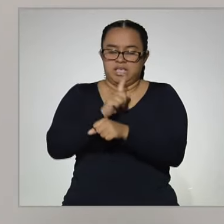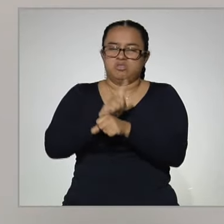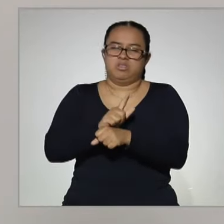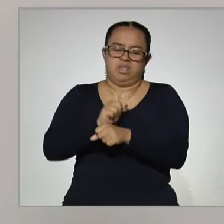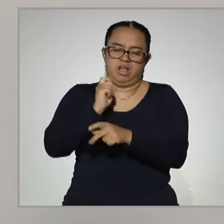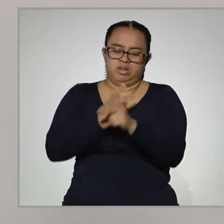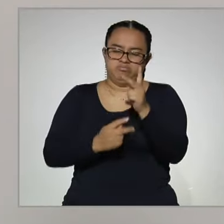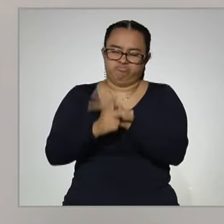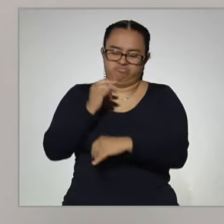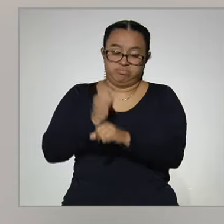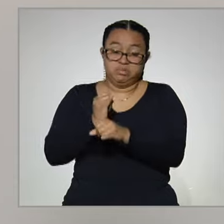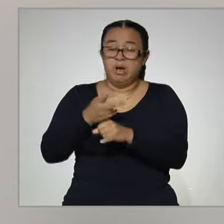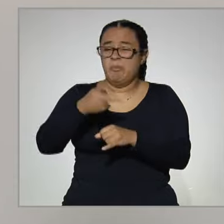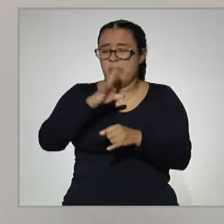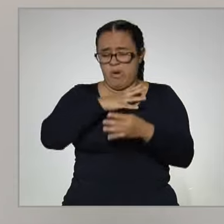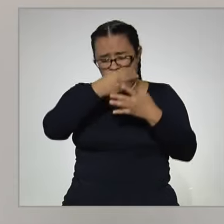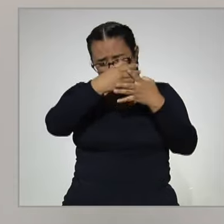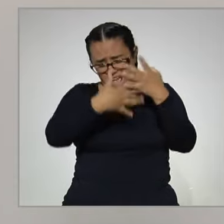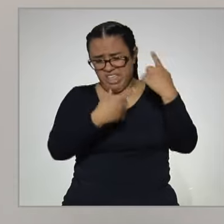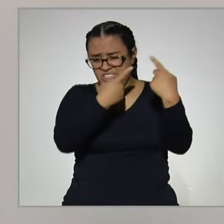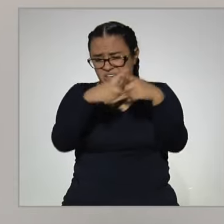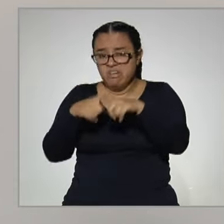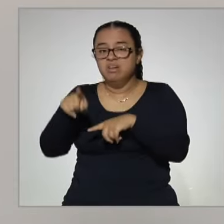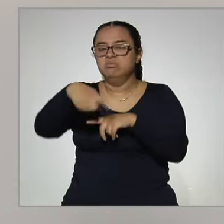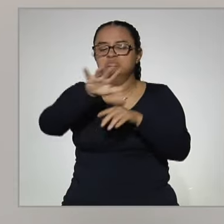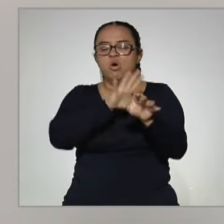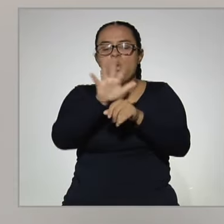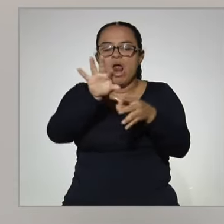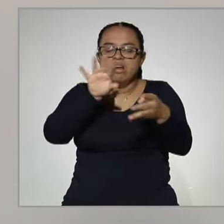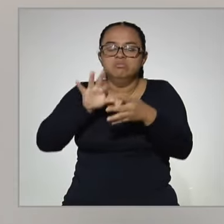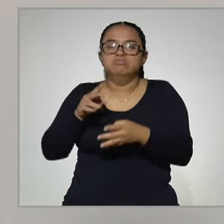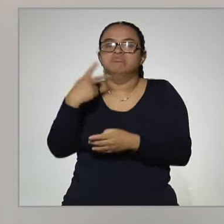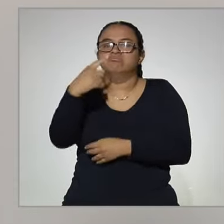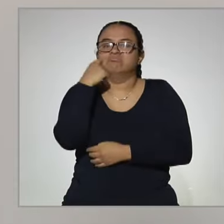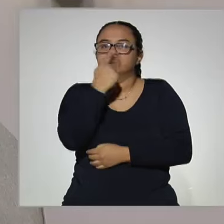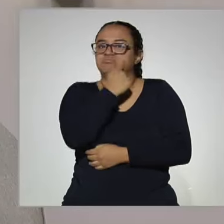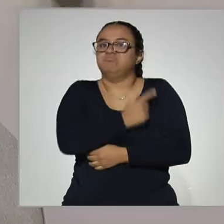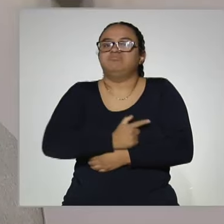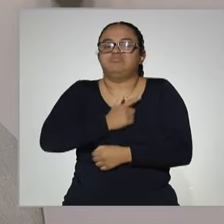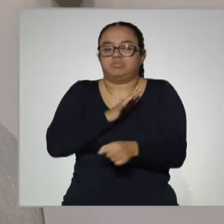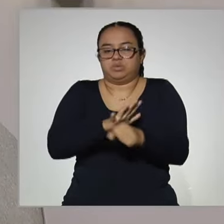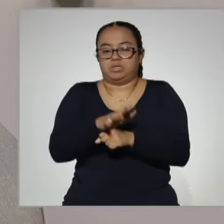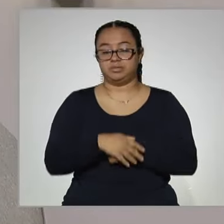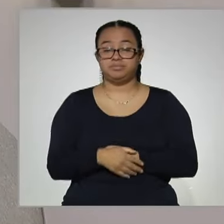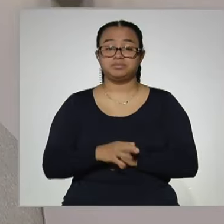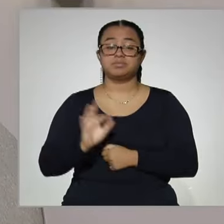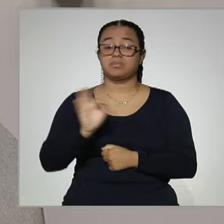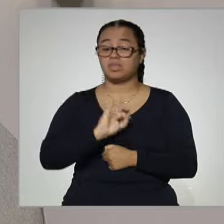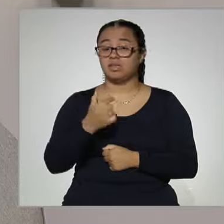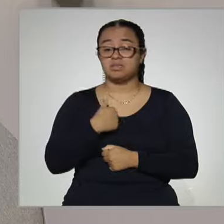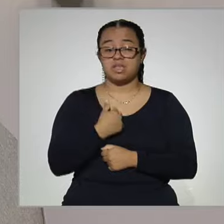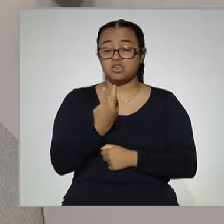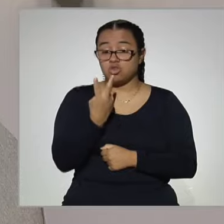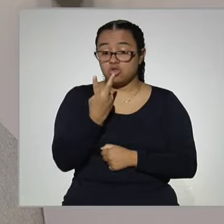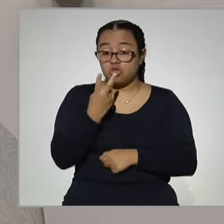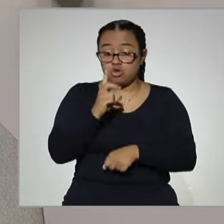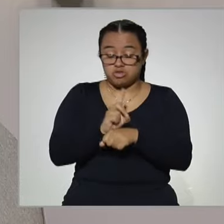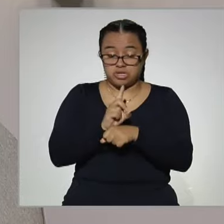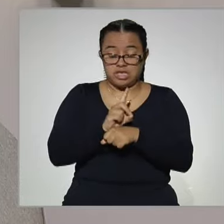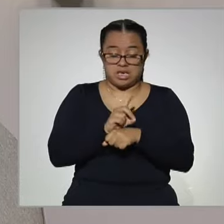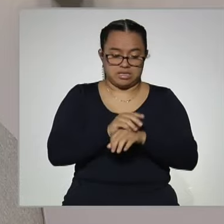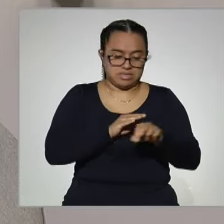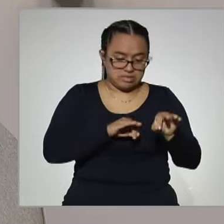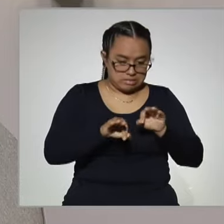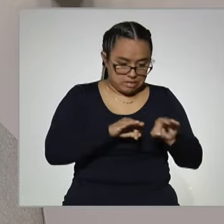línea. Pero hay una amplia gama de modalidades y de opciones educativas. O sea, no importa si tengo nada más dos días trabajo